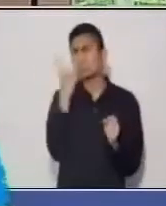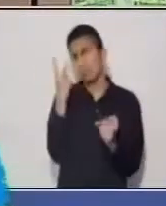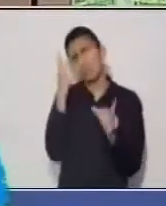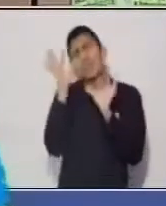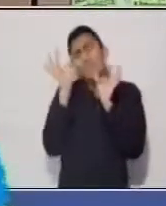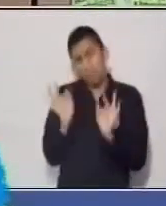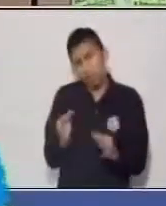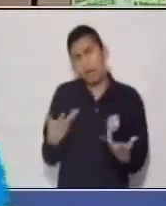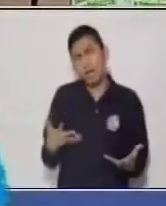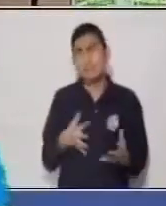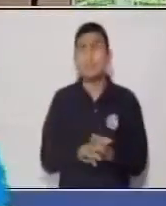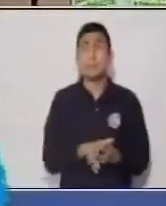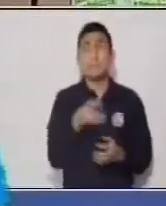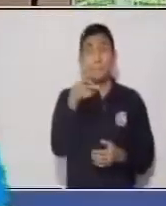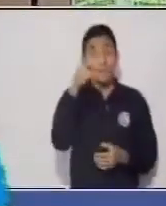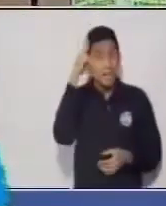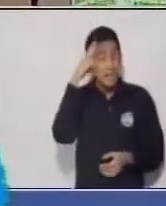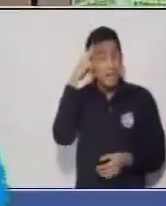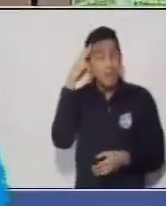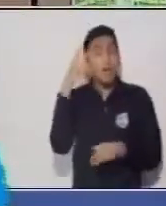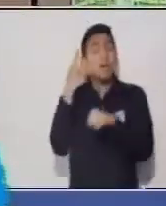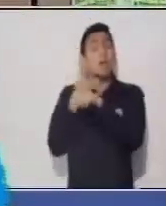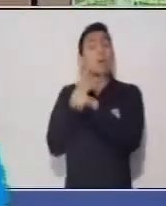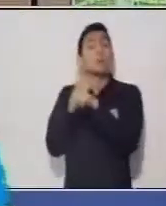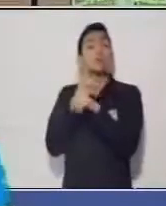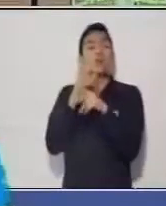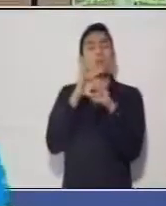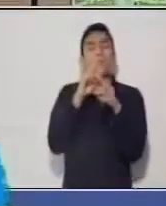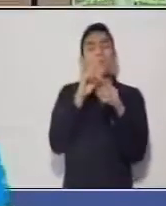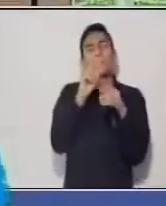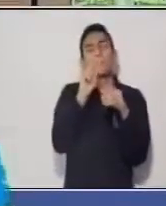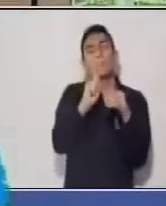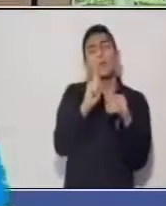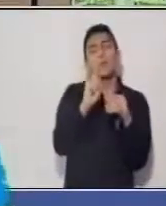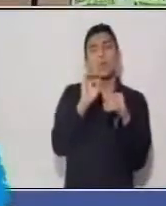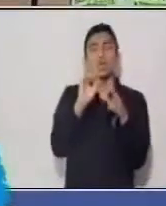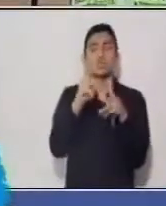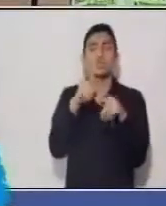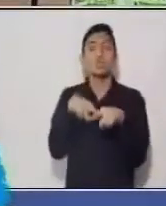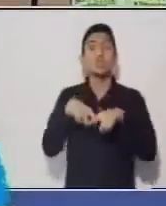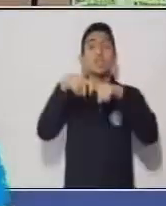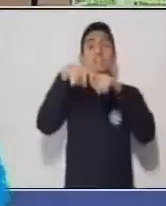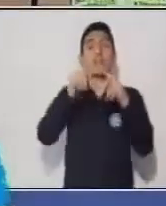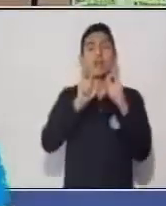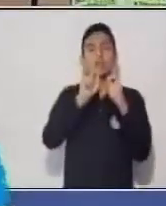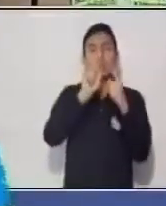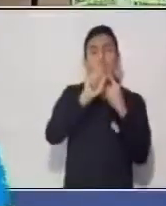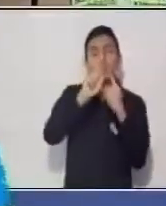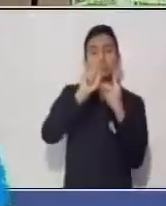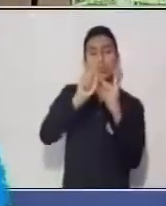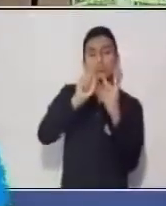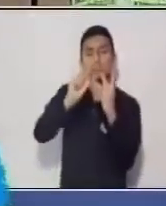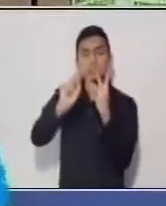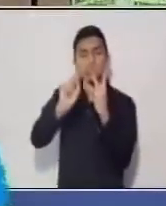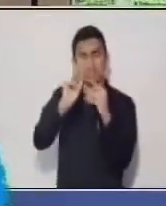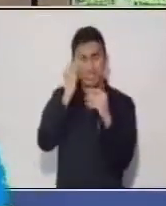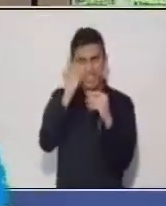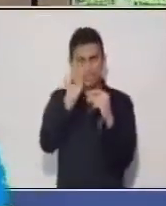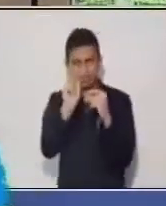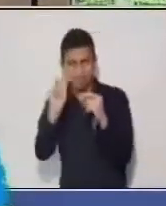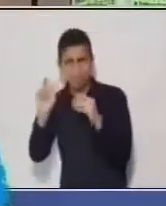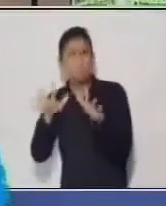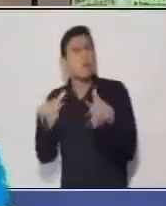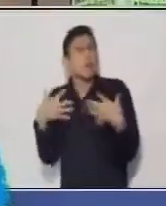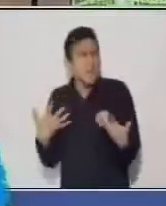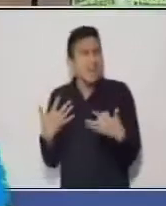¿Te recuerdas del uso de los puntos suspensivos? Que una de las funciones era dejar frases incompletas porque ya